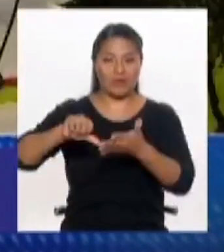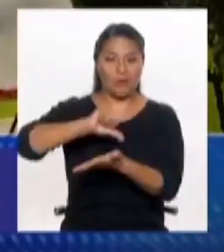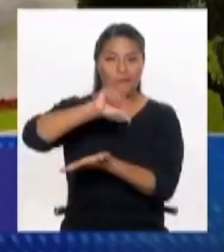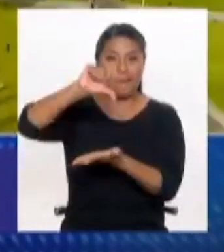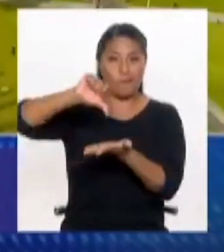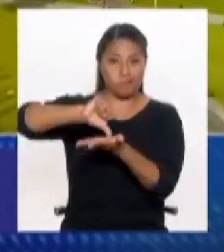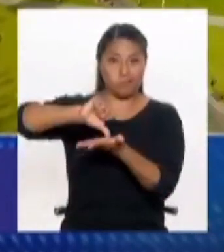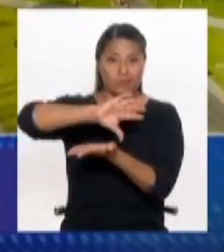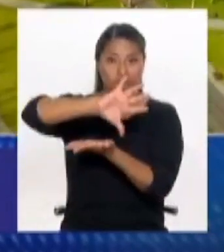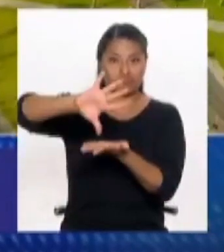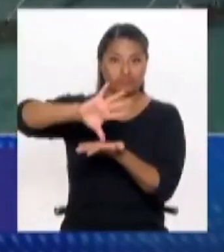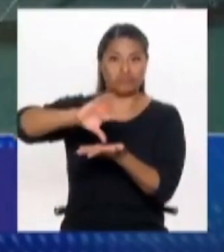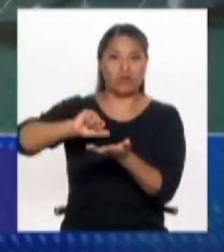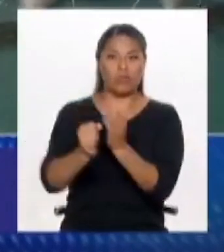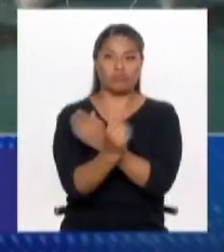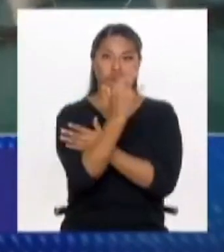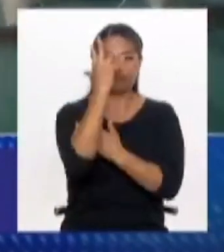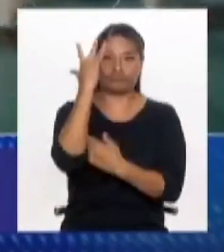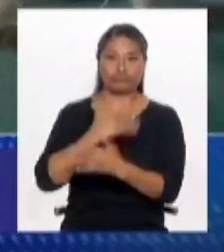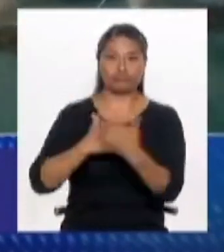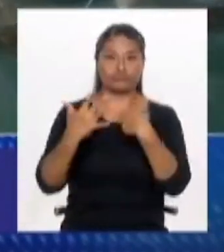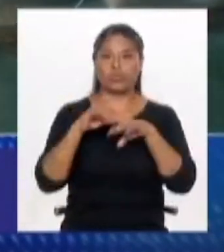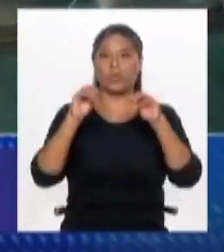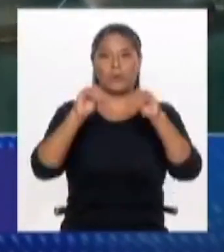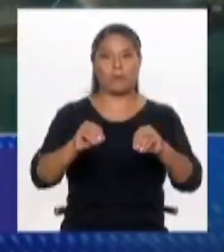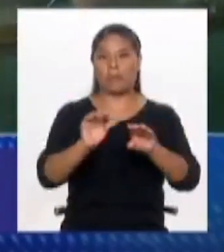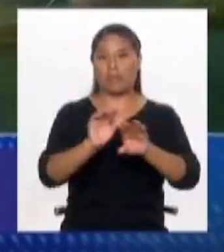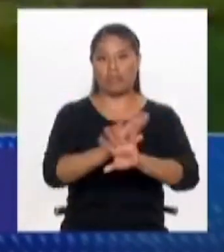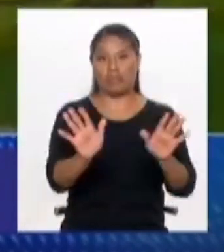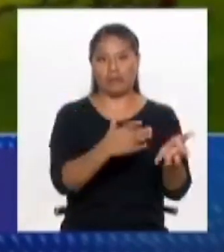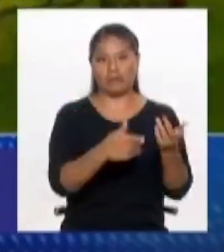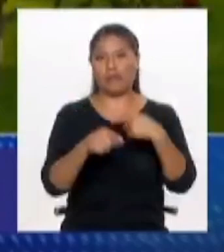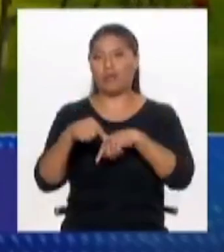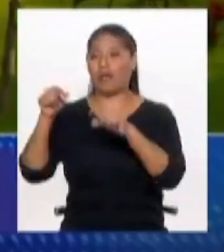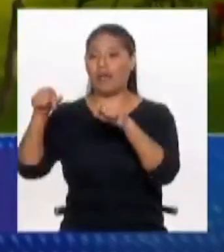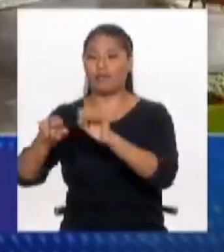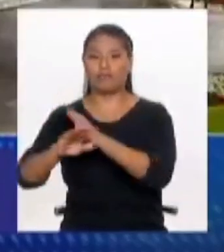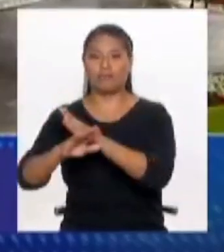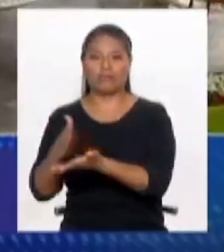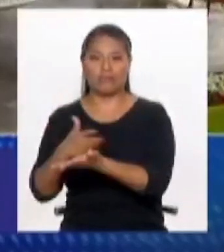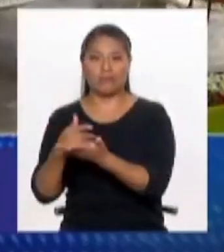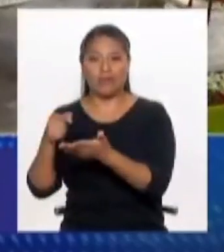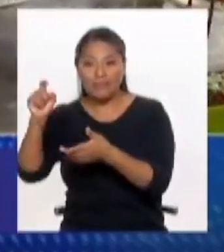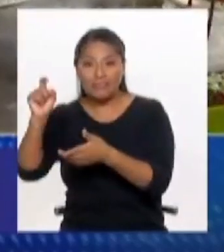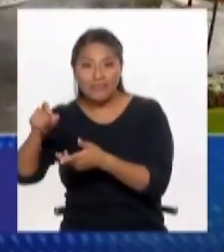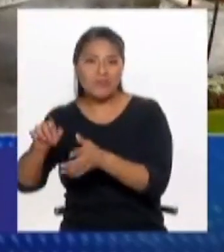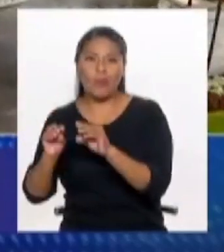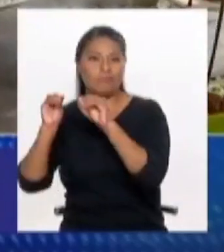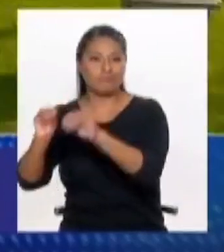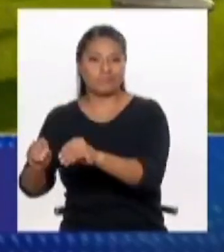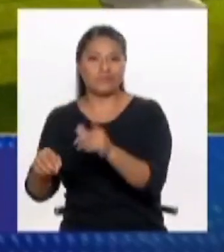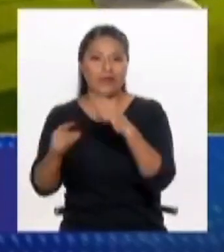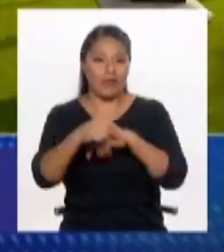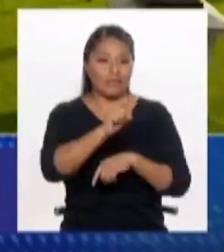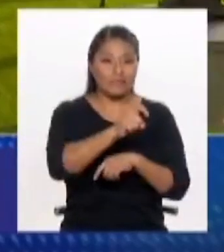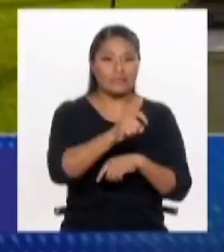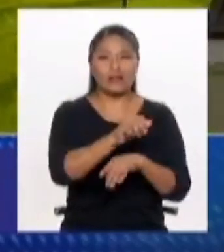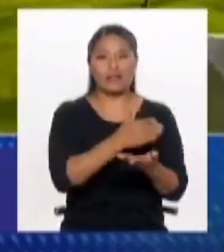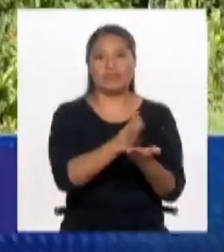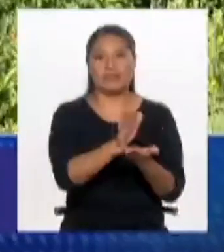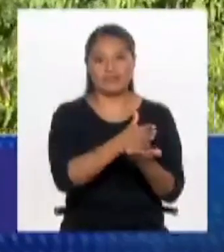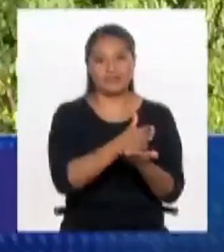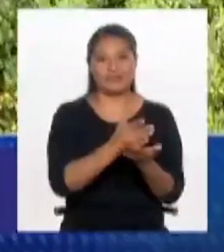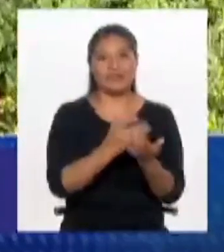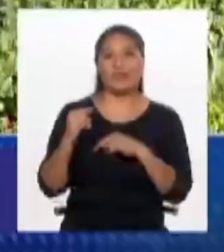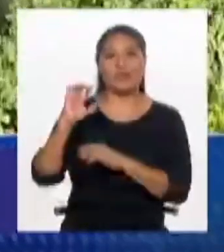se necesitan. Y más se han implementado en lugares donde no se necesitan, porque ya se tienen suficientes parques. Como en el